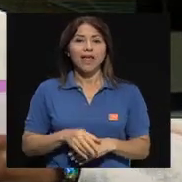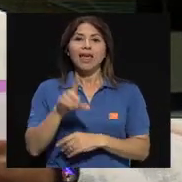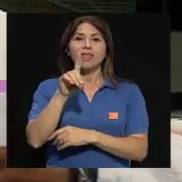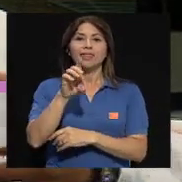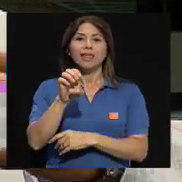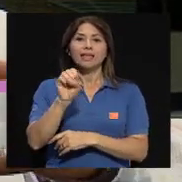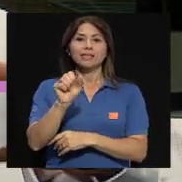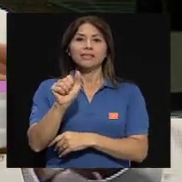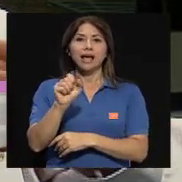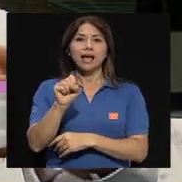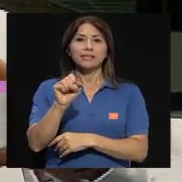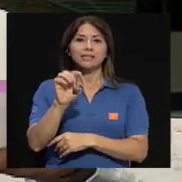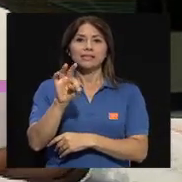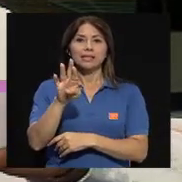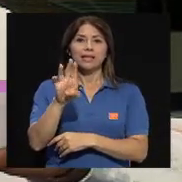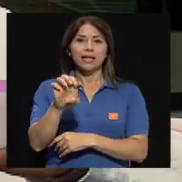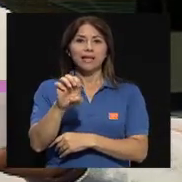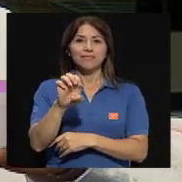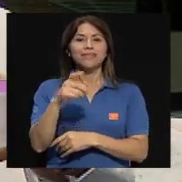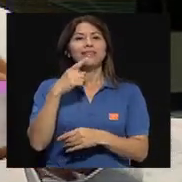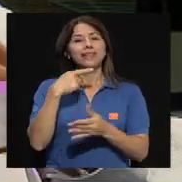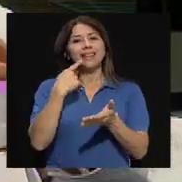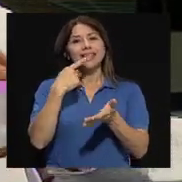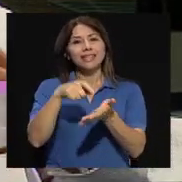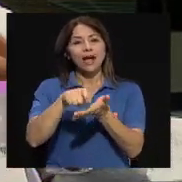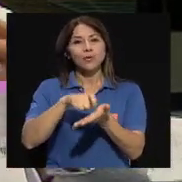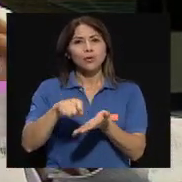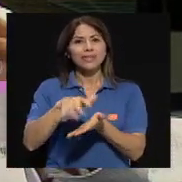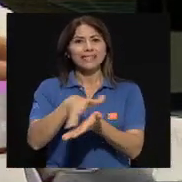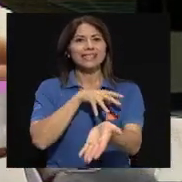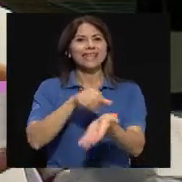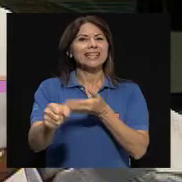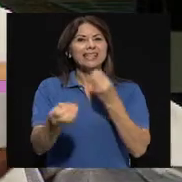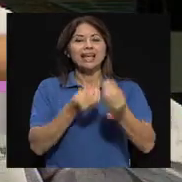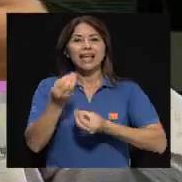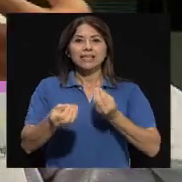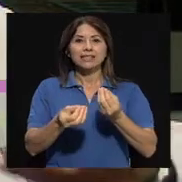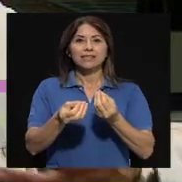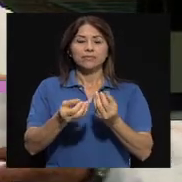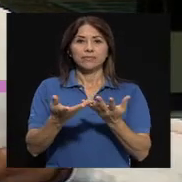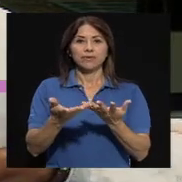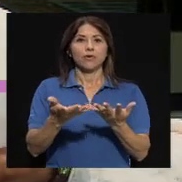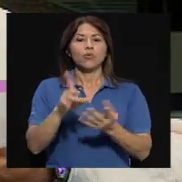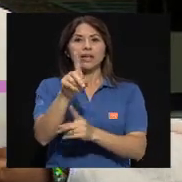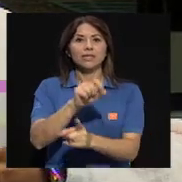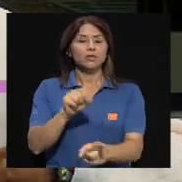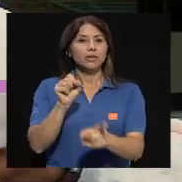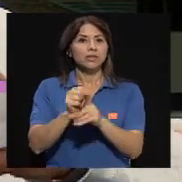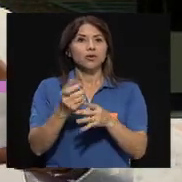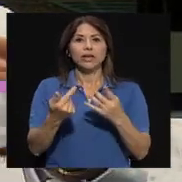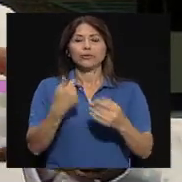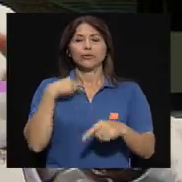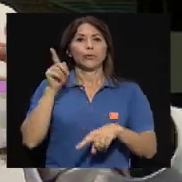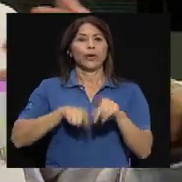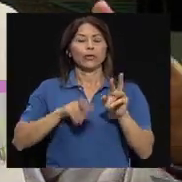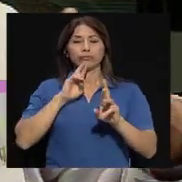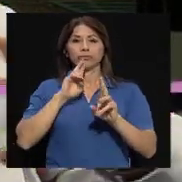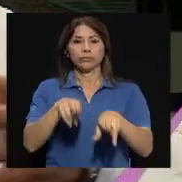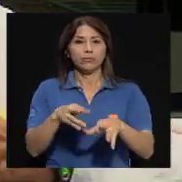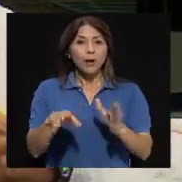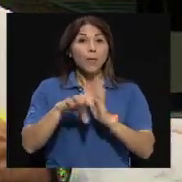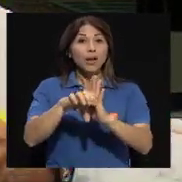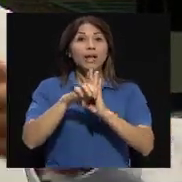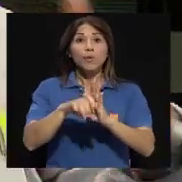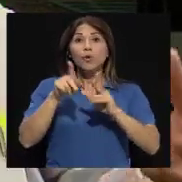es cualquier situación en la cual sobrepasa mi capacidad de respuesta, ¿verdad? Una situación puede ser para una